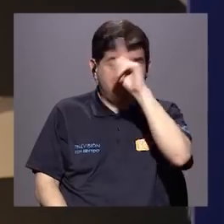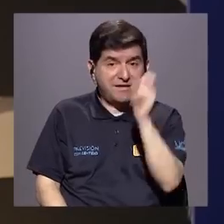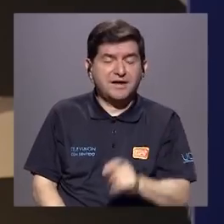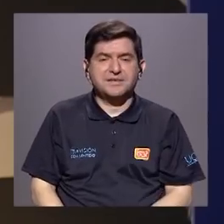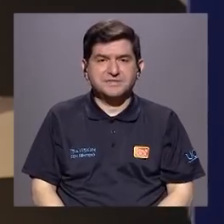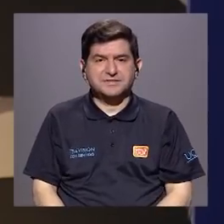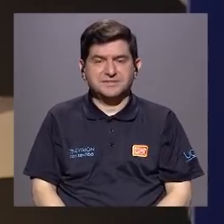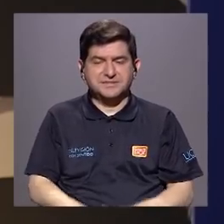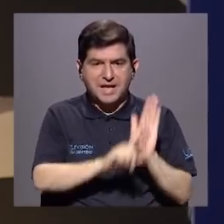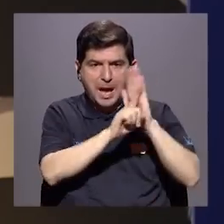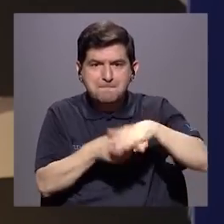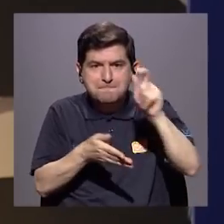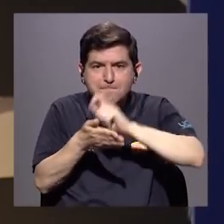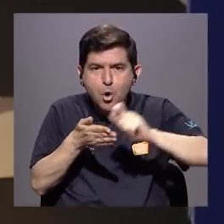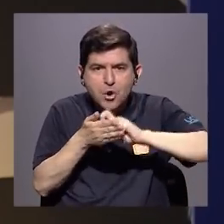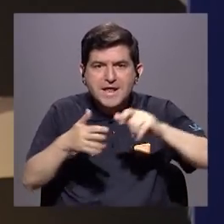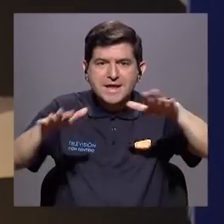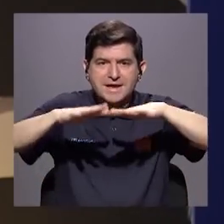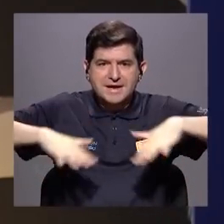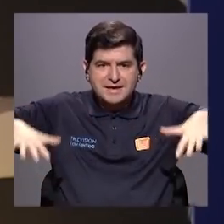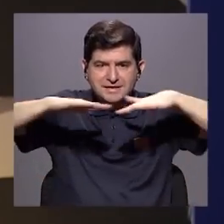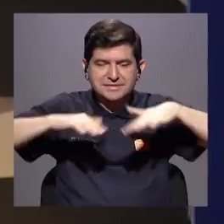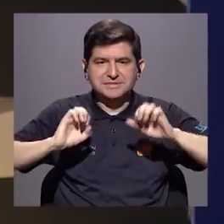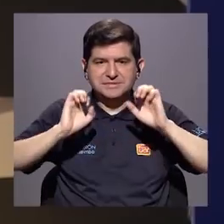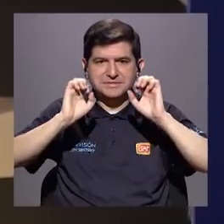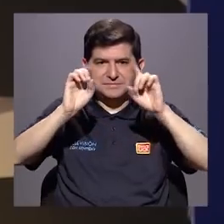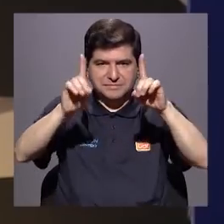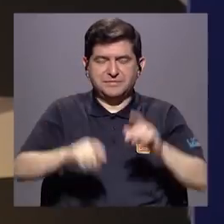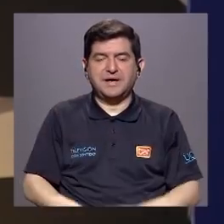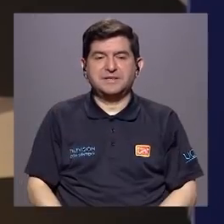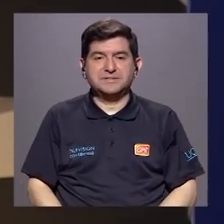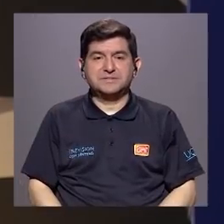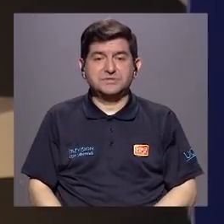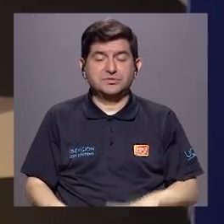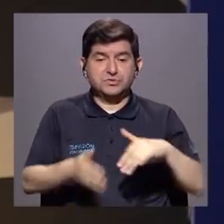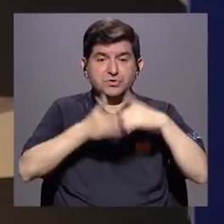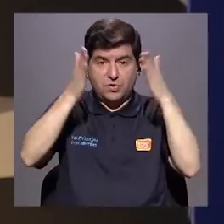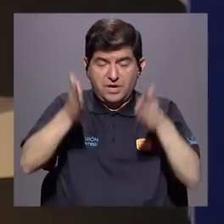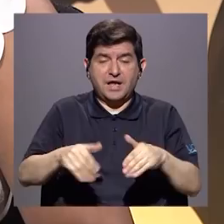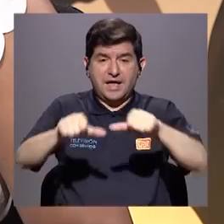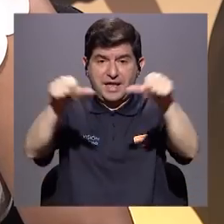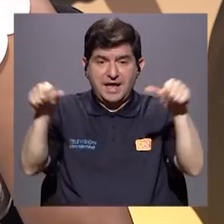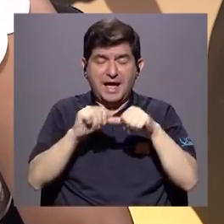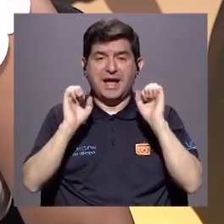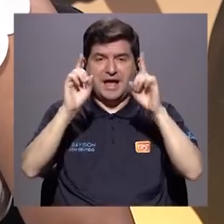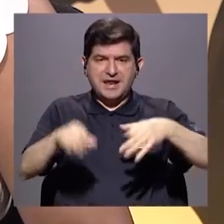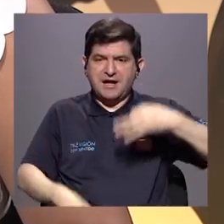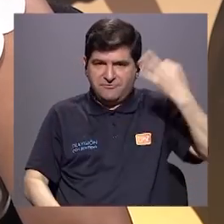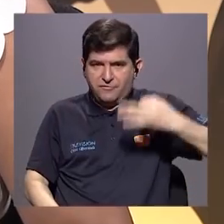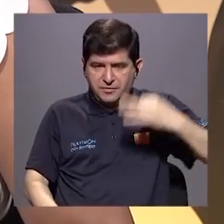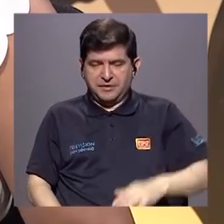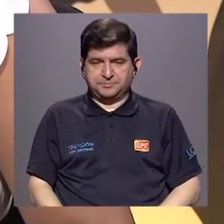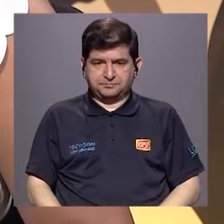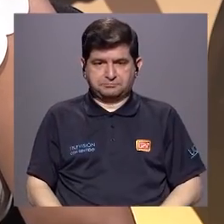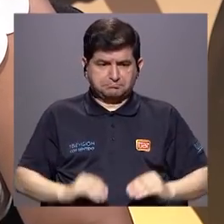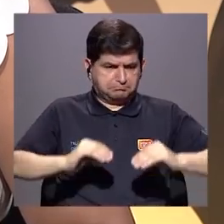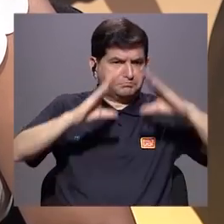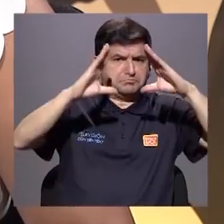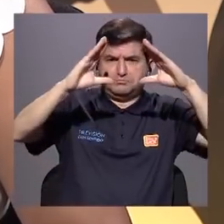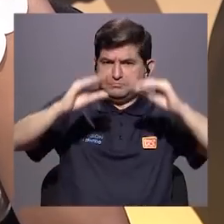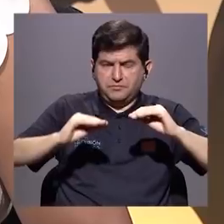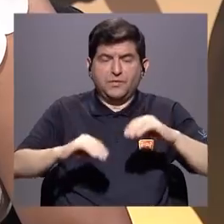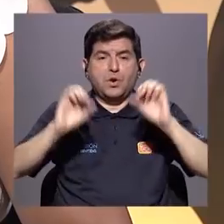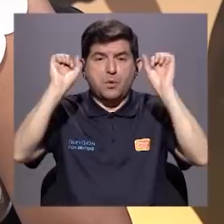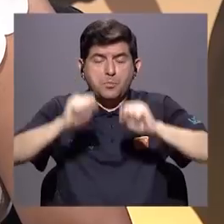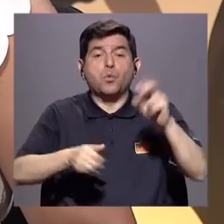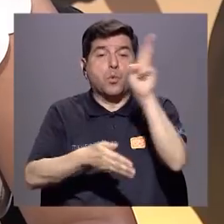El bullying ocurre en el ámbito educativo, entre estudiantes, en un contexto formalmente educativo, que puede ser diurno o nocturno, que puede